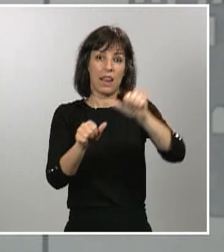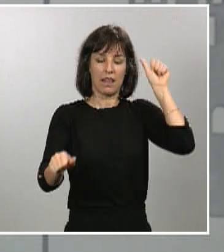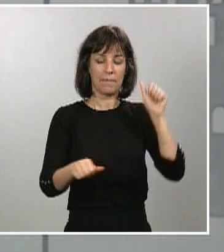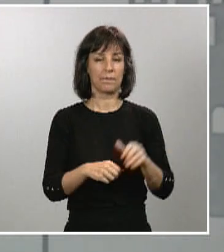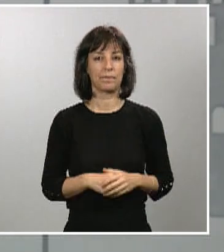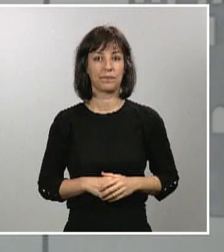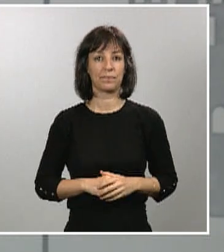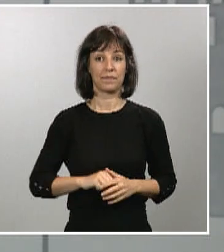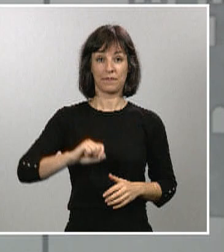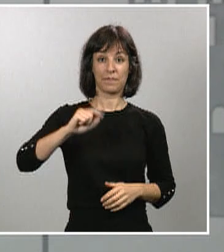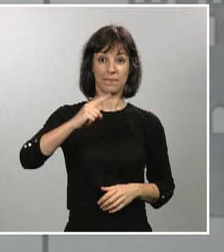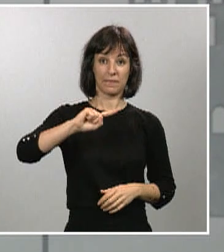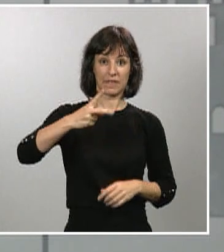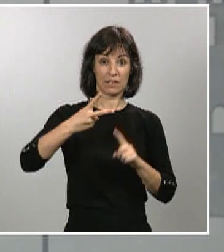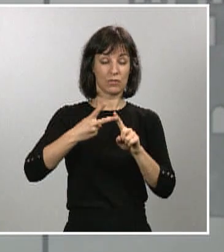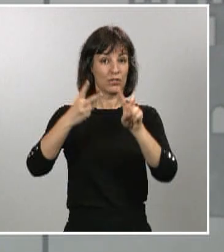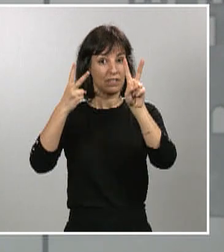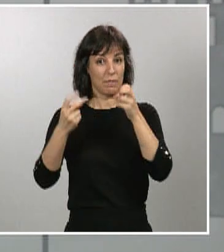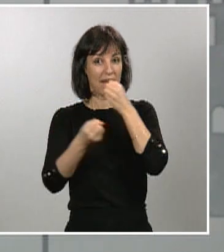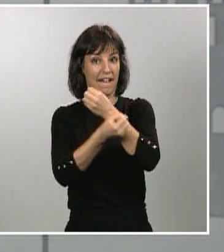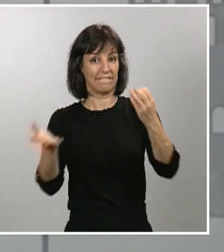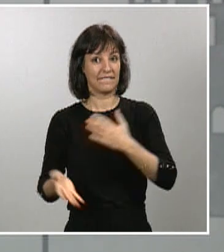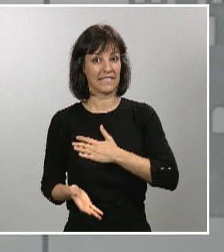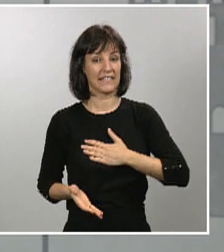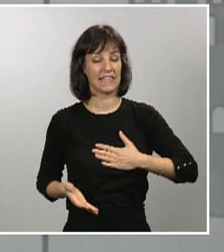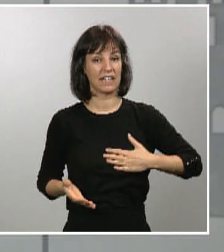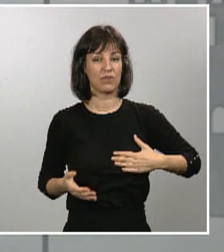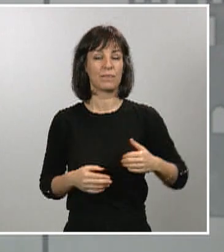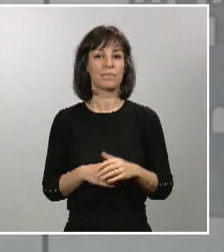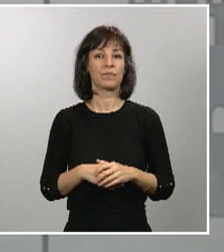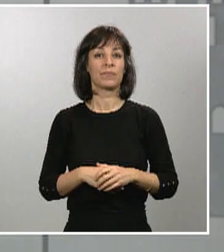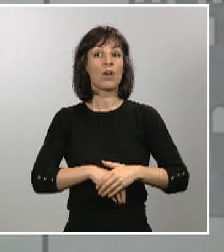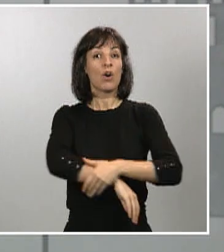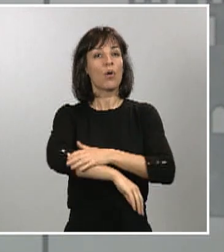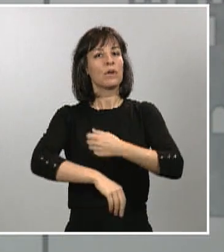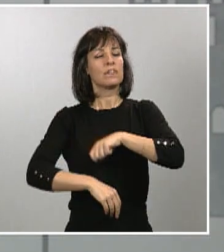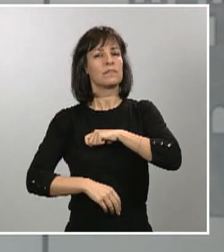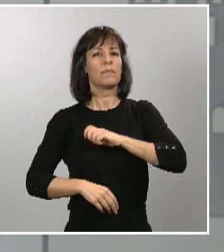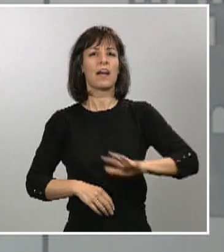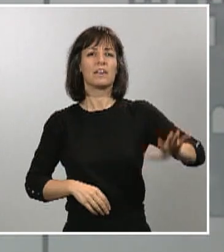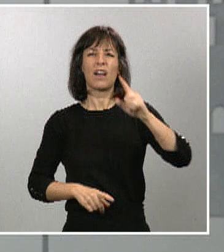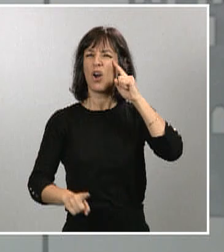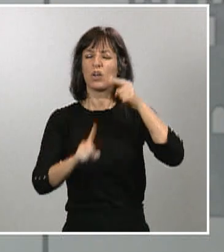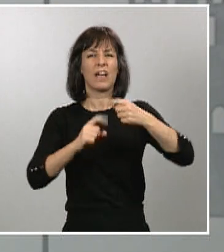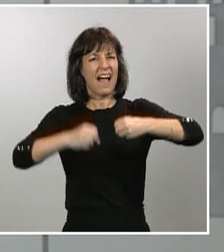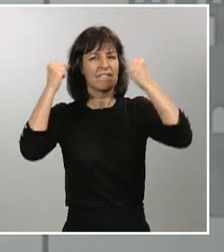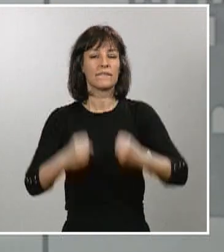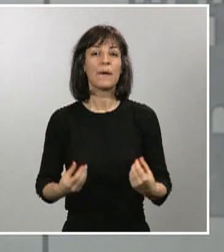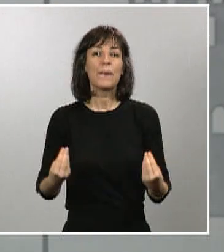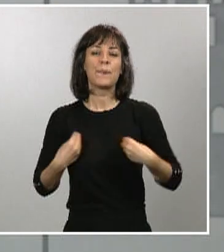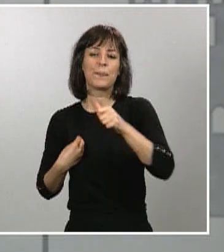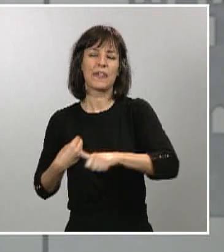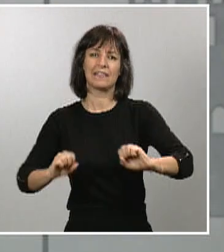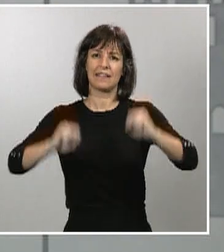que el objetivo en que está empeñado el Gobierno de España es en salvar vidas. Este es el objetivo